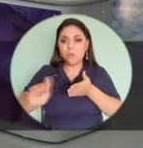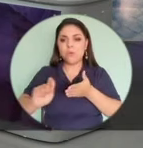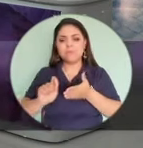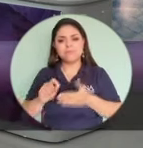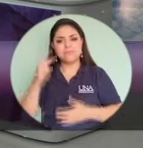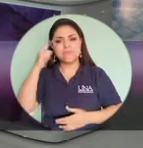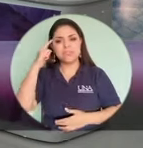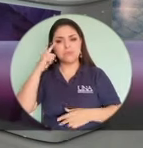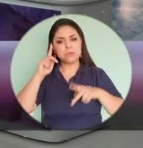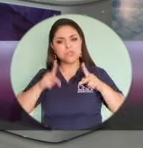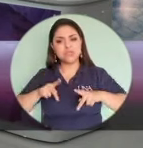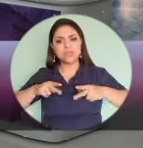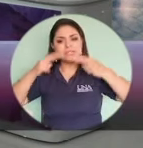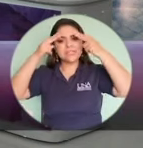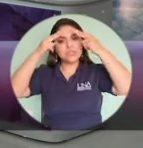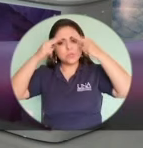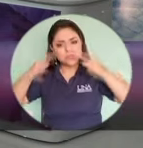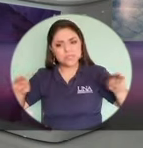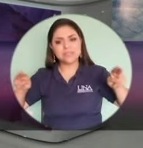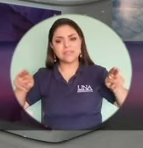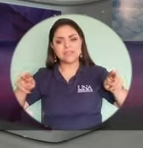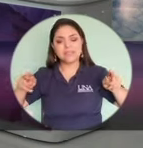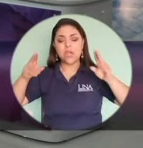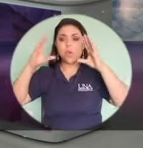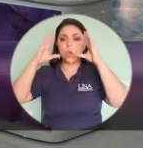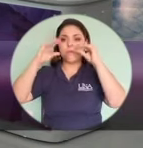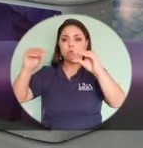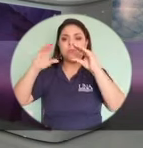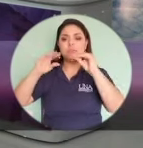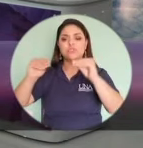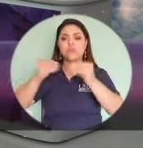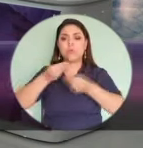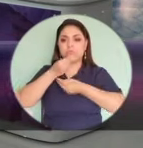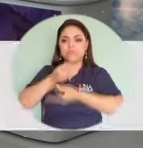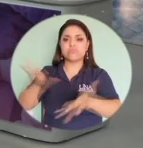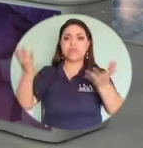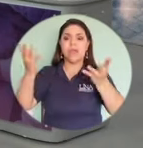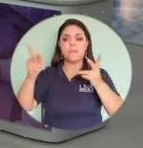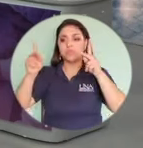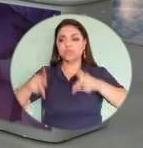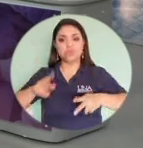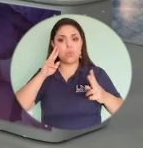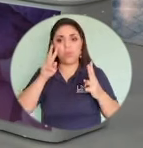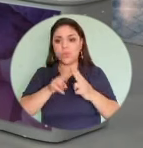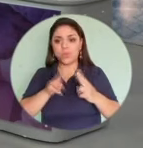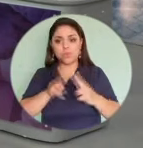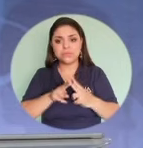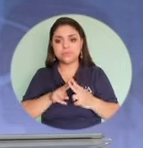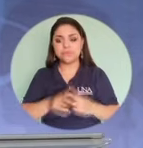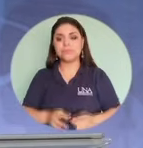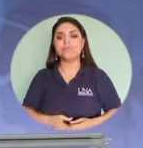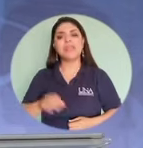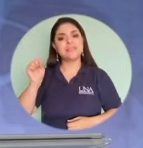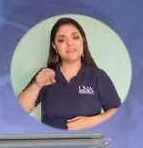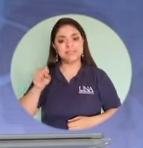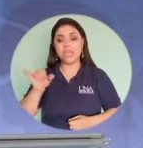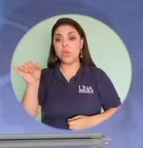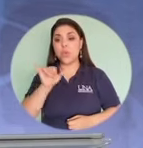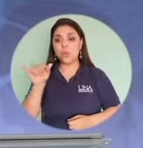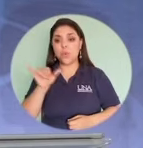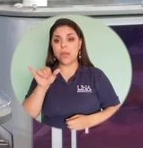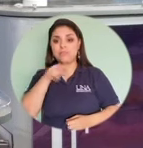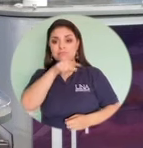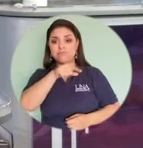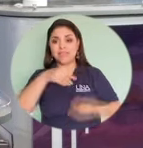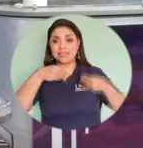ser un poco inocentes a la hora de compartir datos personales con desconocidos. Sí, la misma, vamos a una tienda, vamos al centro comercial,